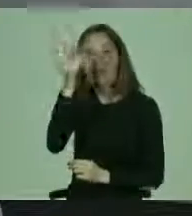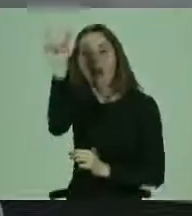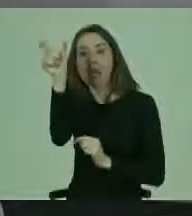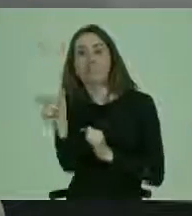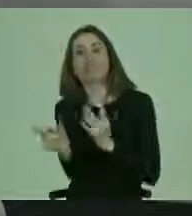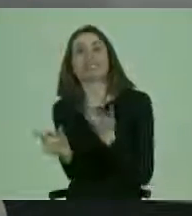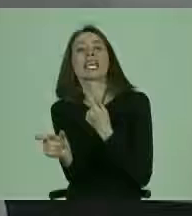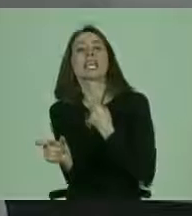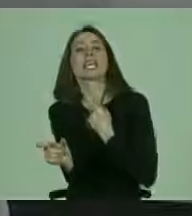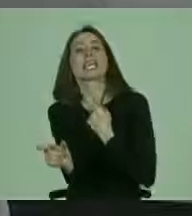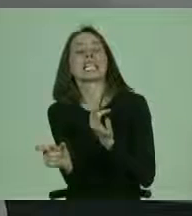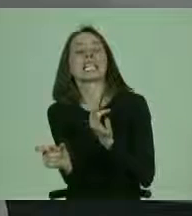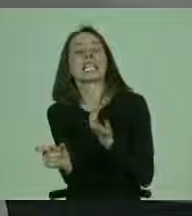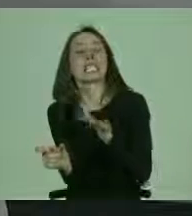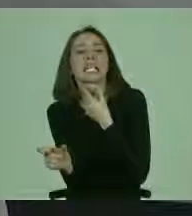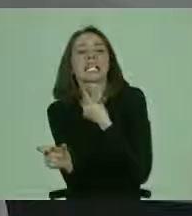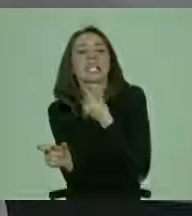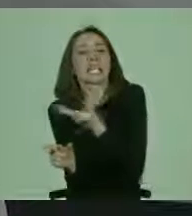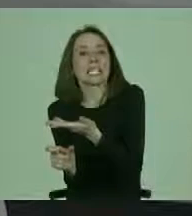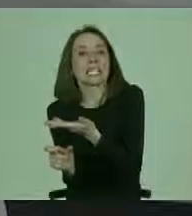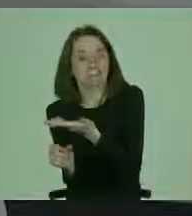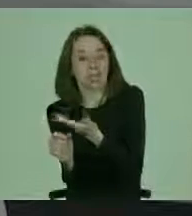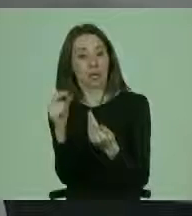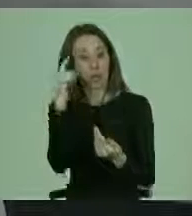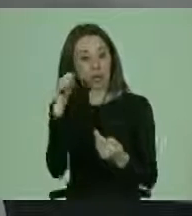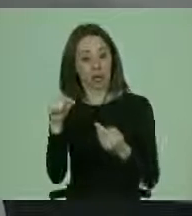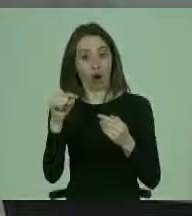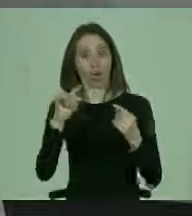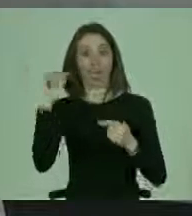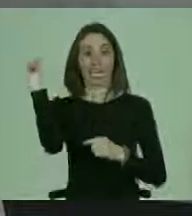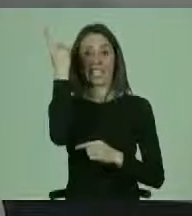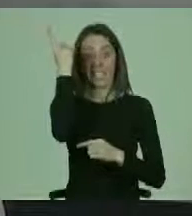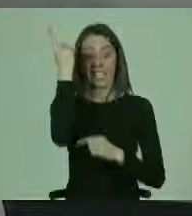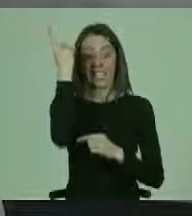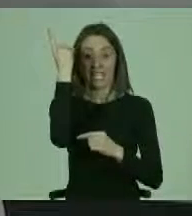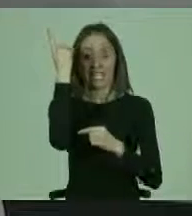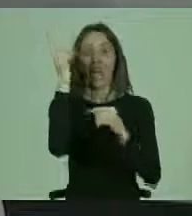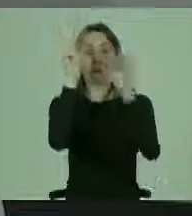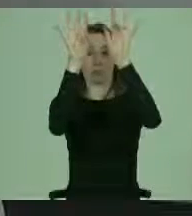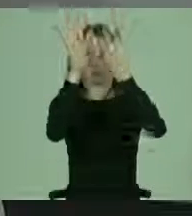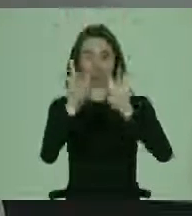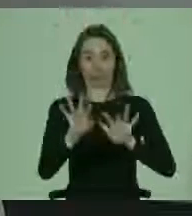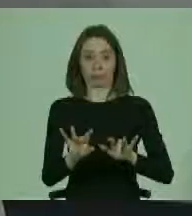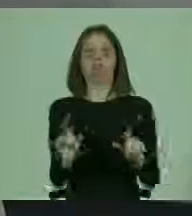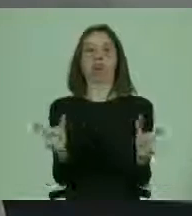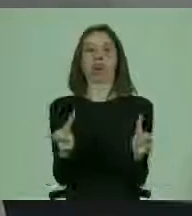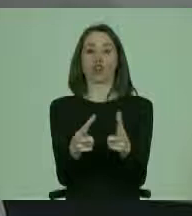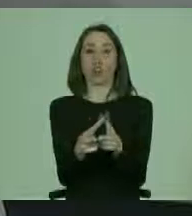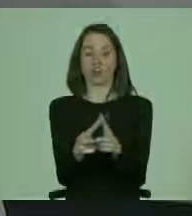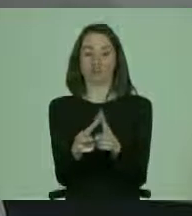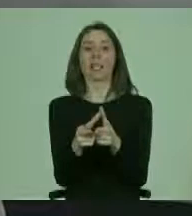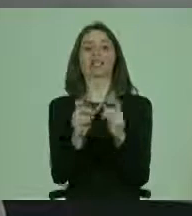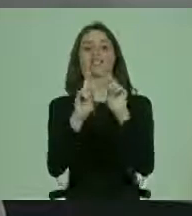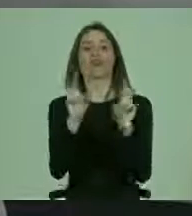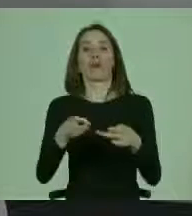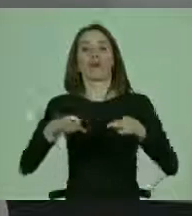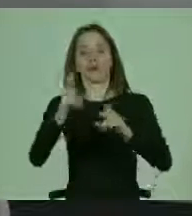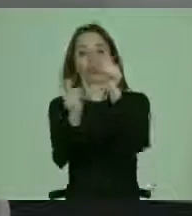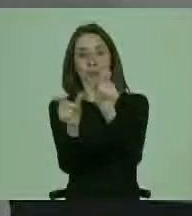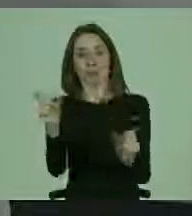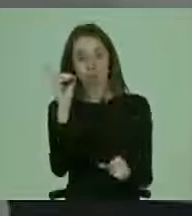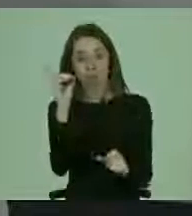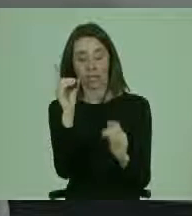la persona. Pero hoy día el comentario general elaborado por el Comité sobre los Derechos de las Personas con Discapacidad